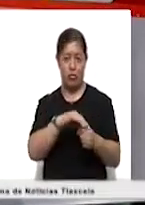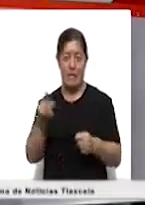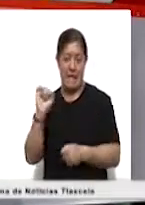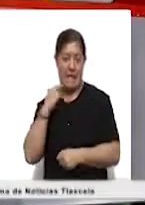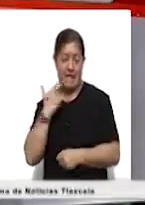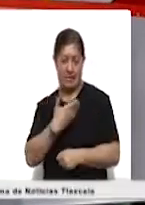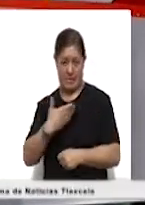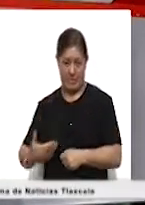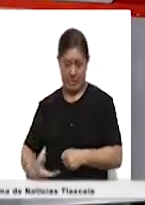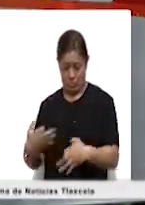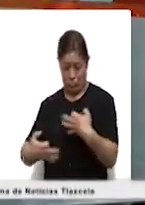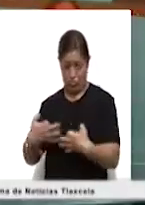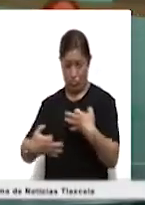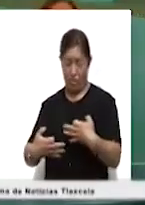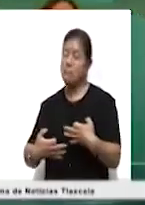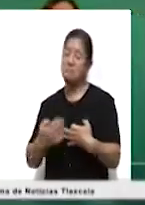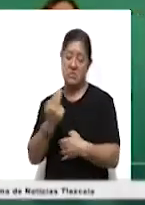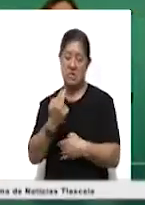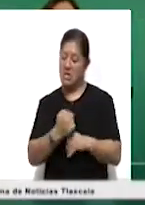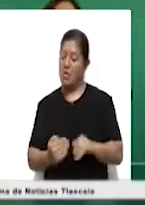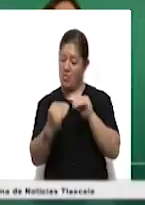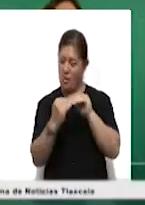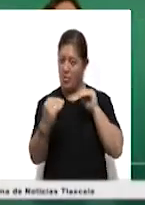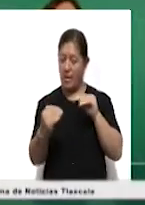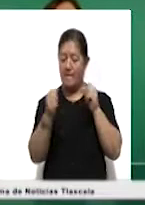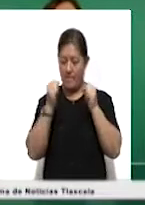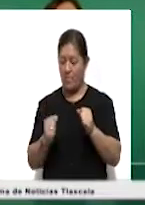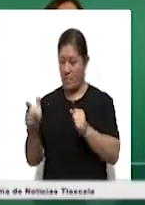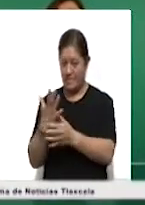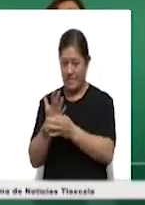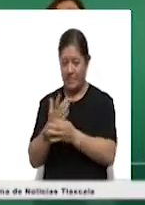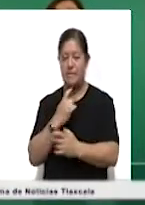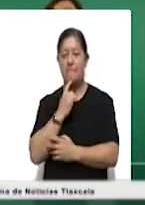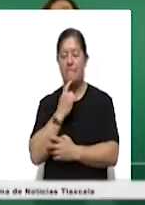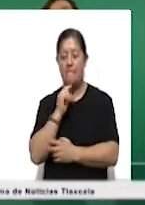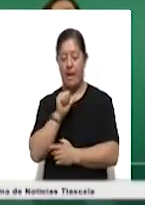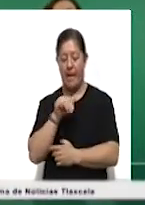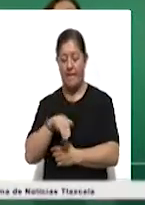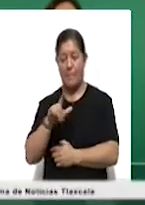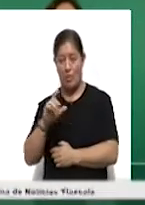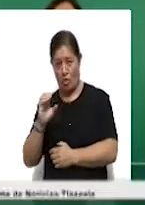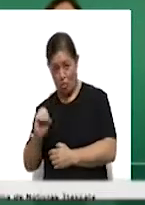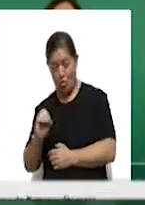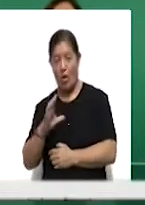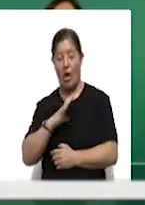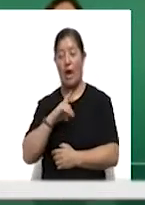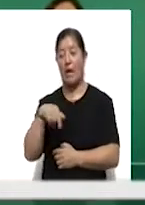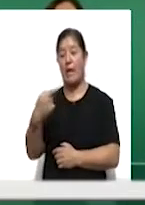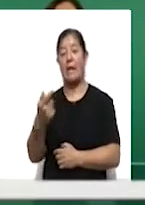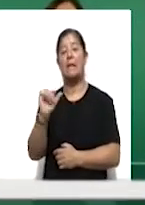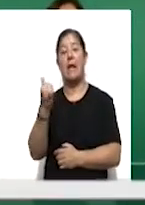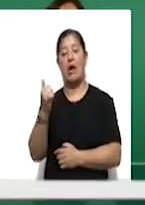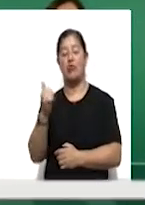el presidente López Obrador. La consulta ciudadana para enjuiciar a expresidentes a realizarse este 1 de agosto es necesaria para